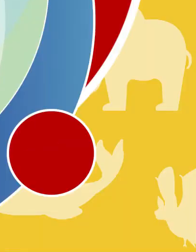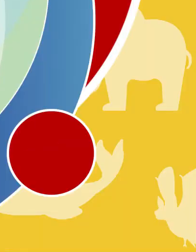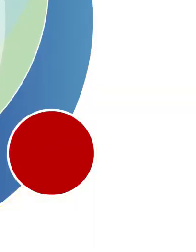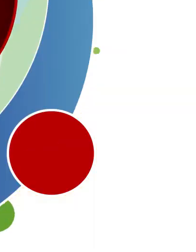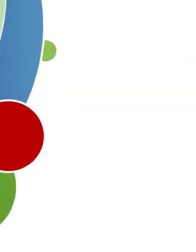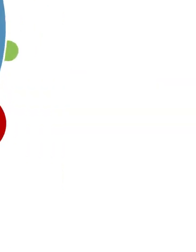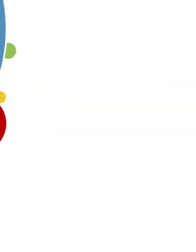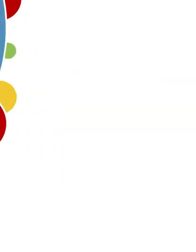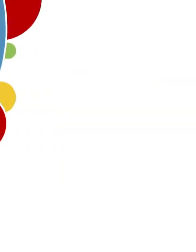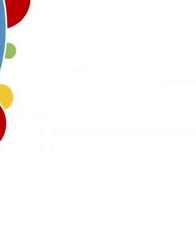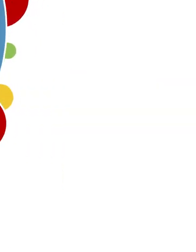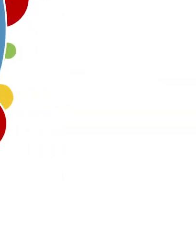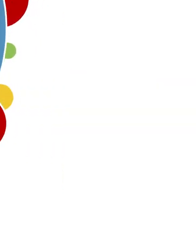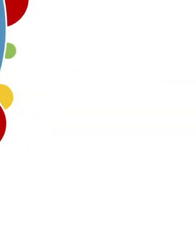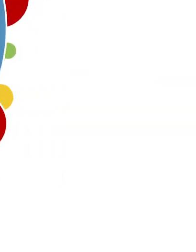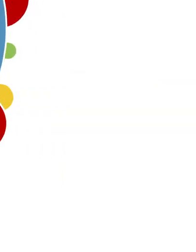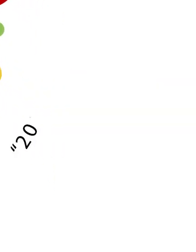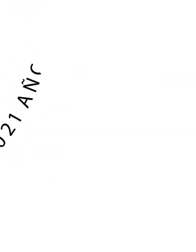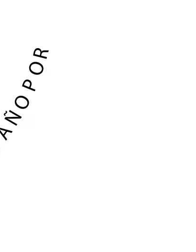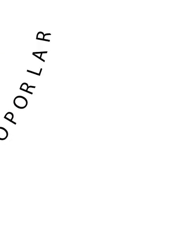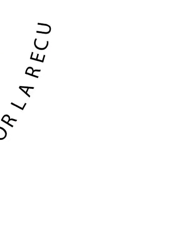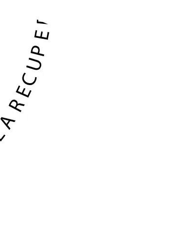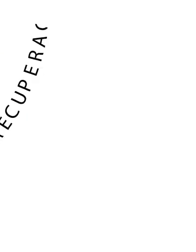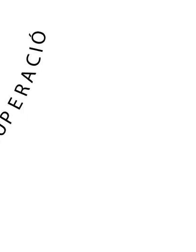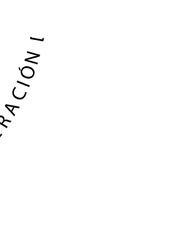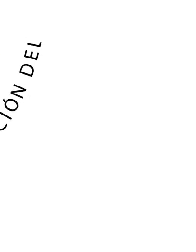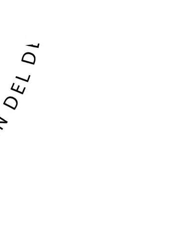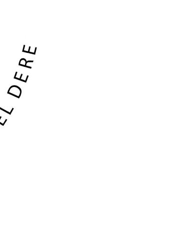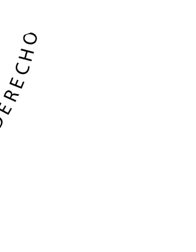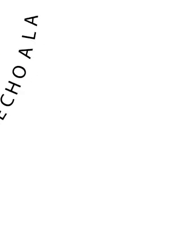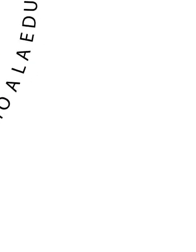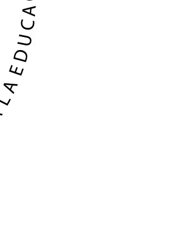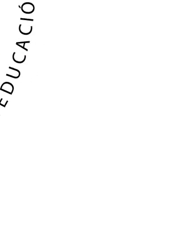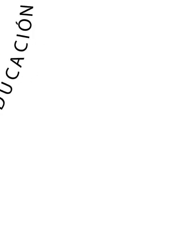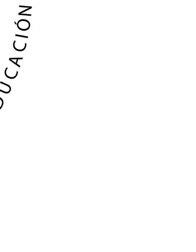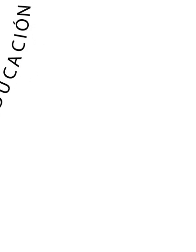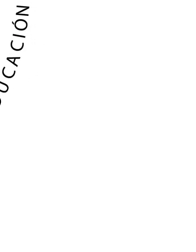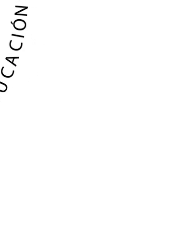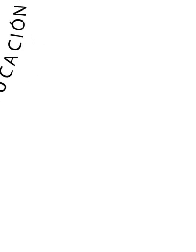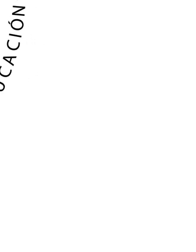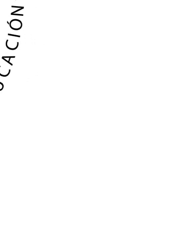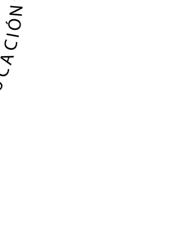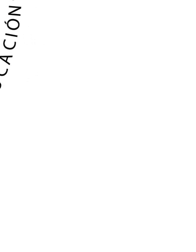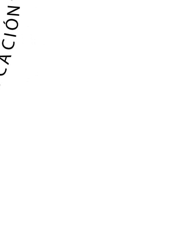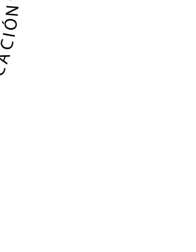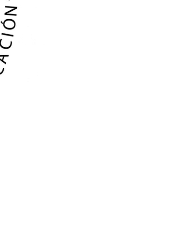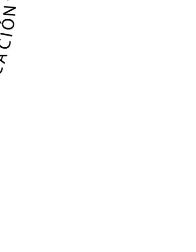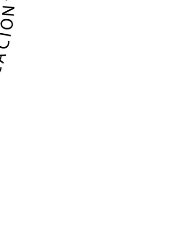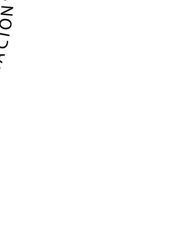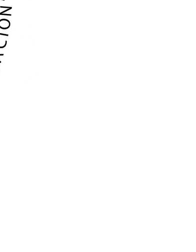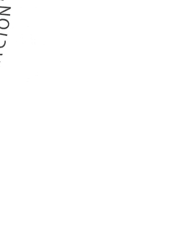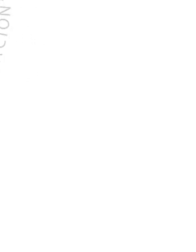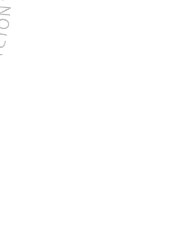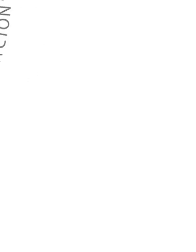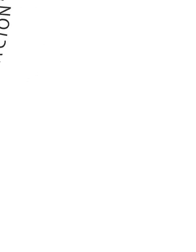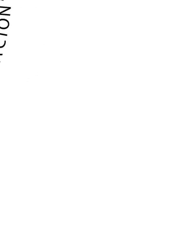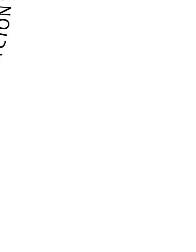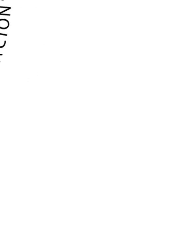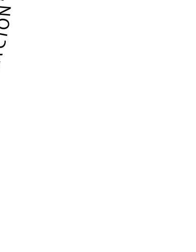Educa Bolivia 2021, año por la recuperación del derecho a la educación